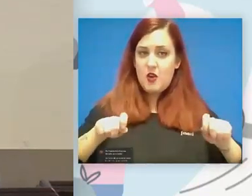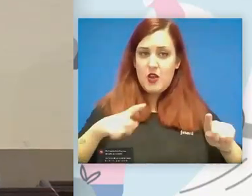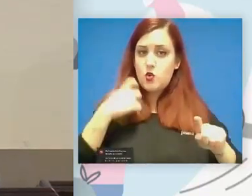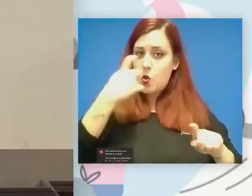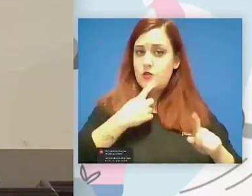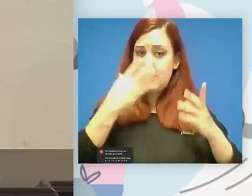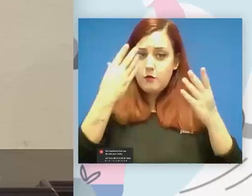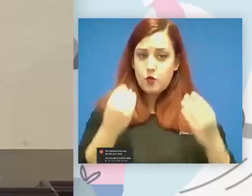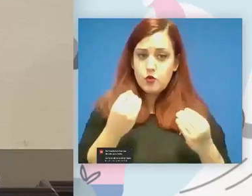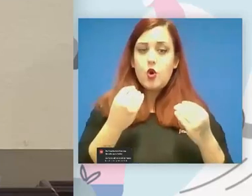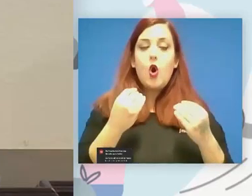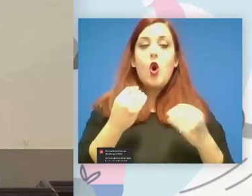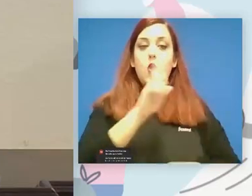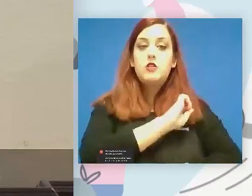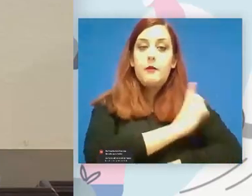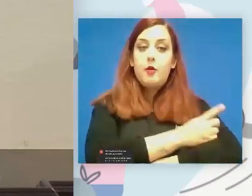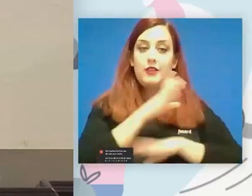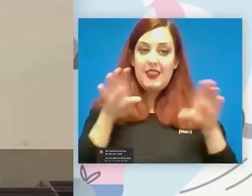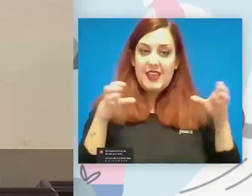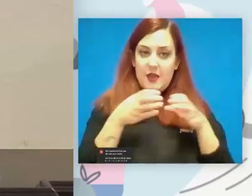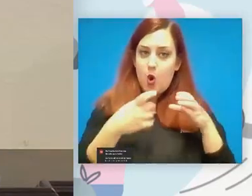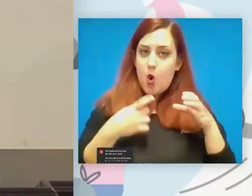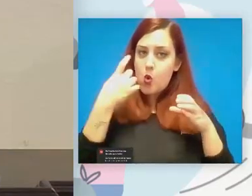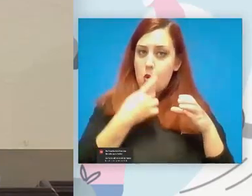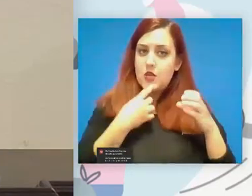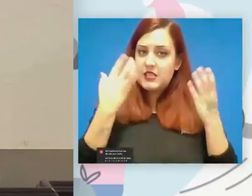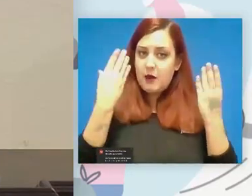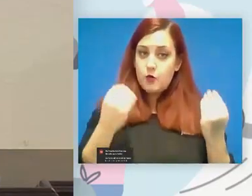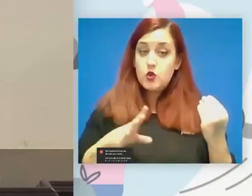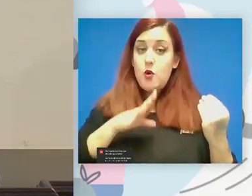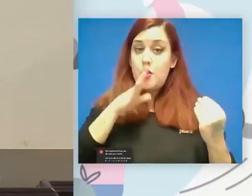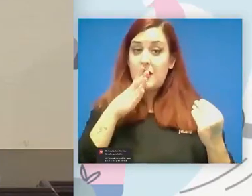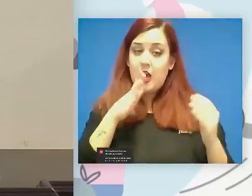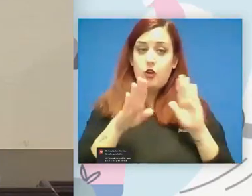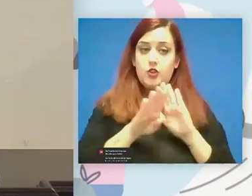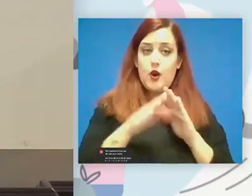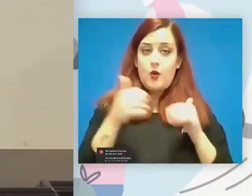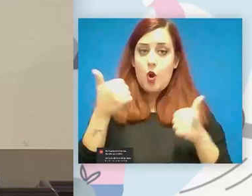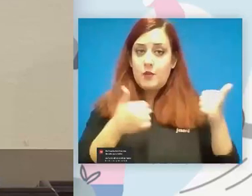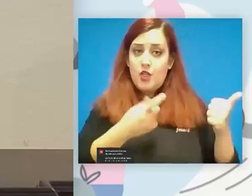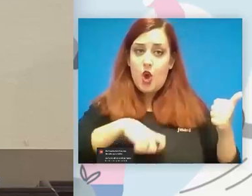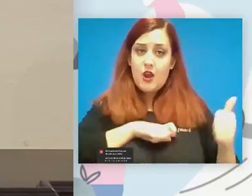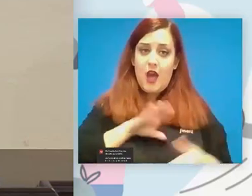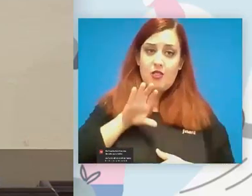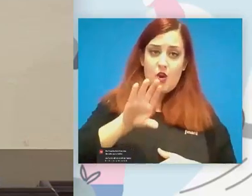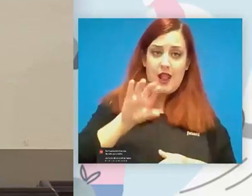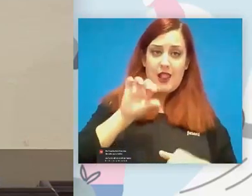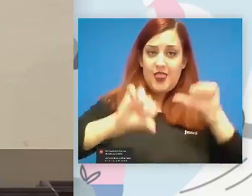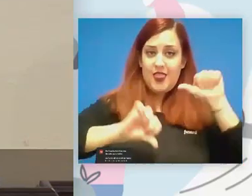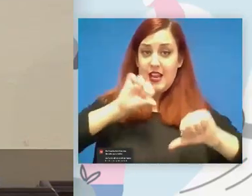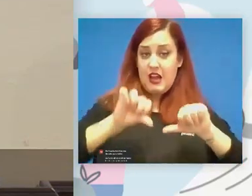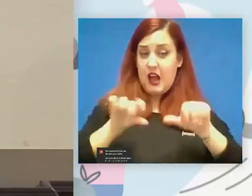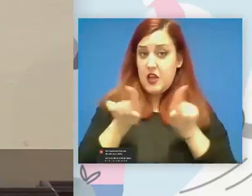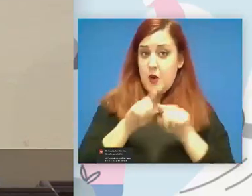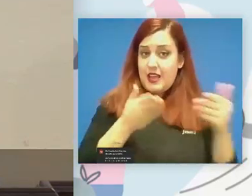todos son muy difíciles es muy difícil mantener una competición nacional de liga como estáis manteniendo